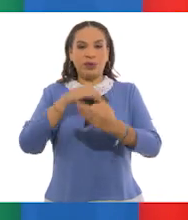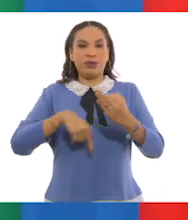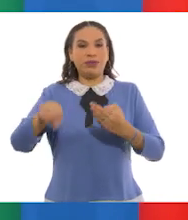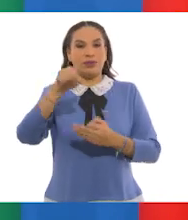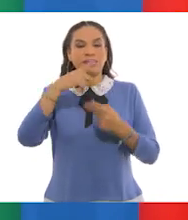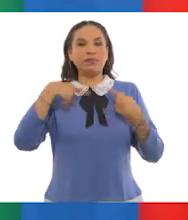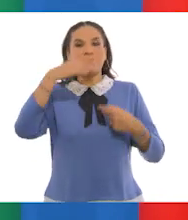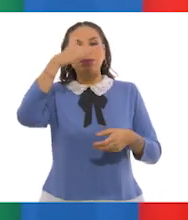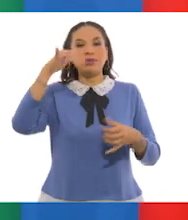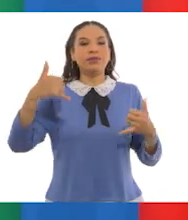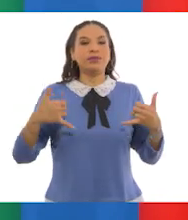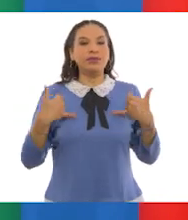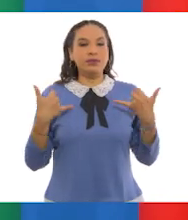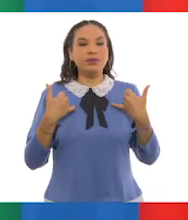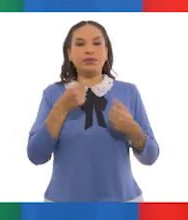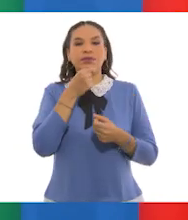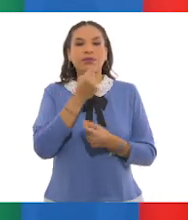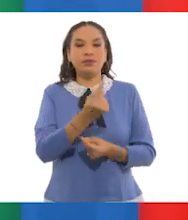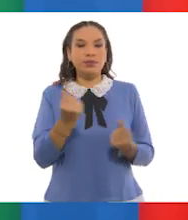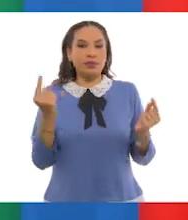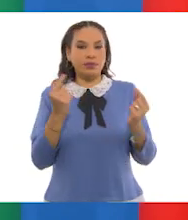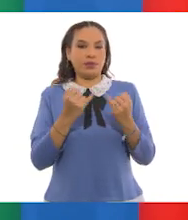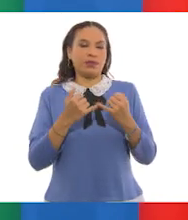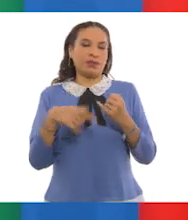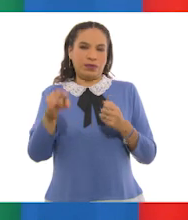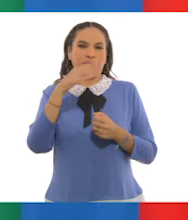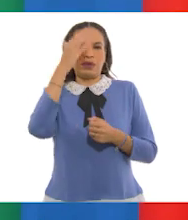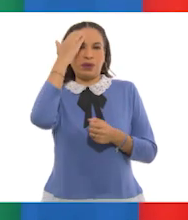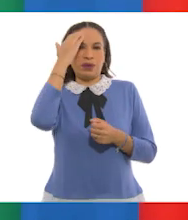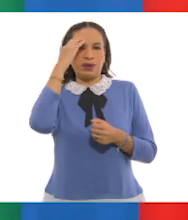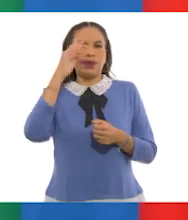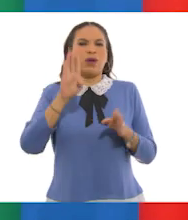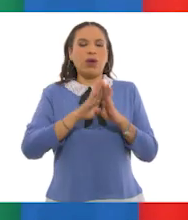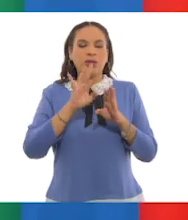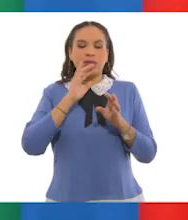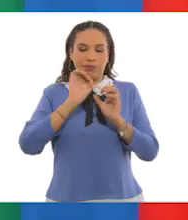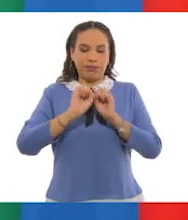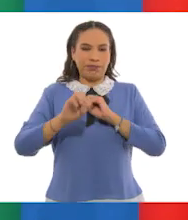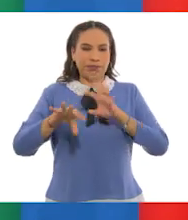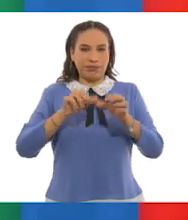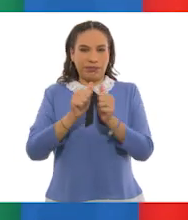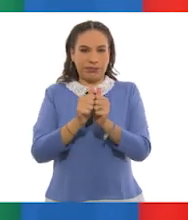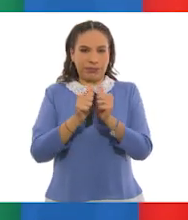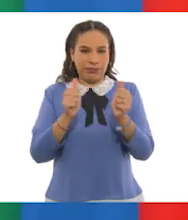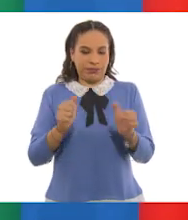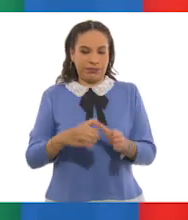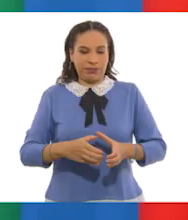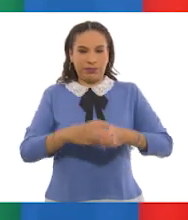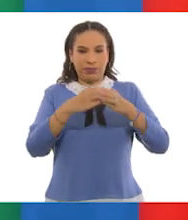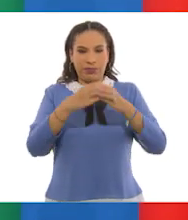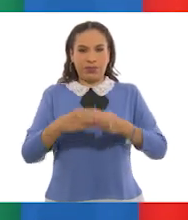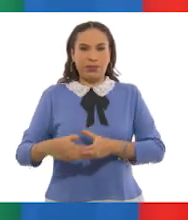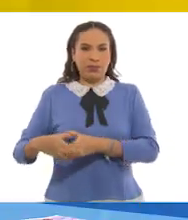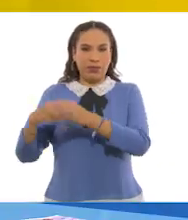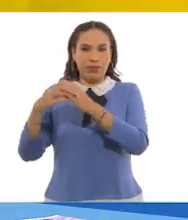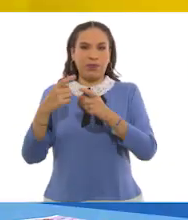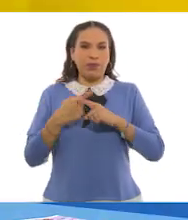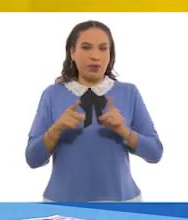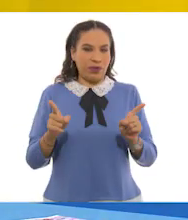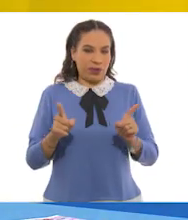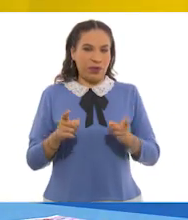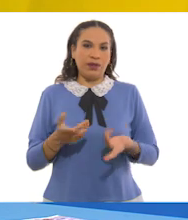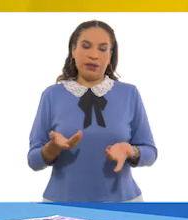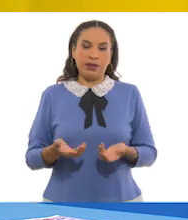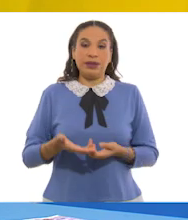adultos, jóvenes, niñas y niños, conozcamos cómo separar los residuos en diferentes botes o bolsas. Sí,